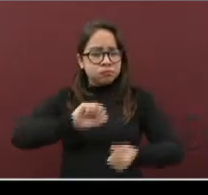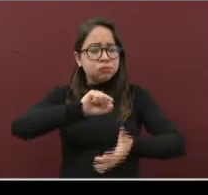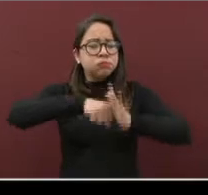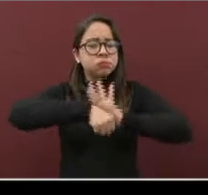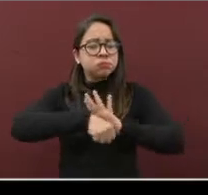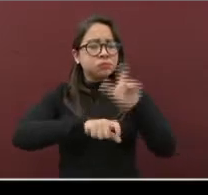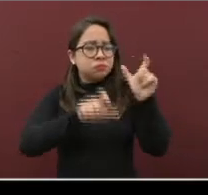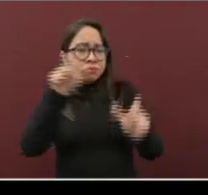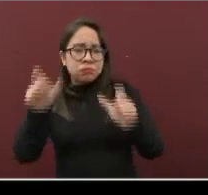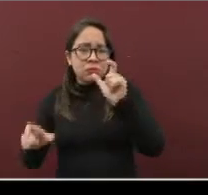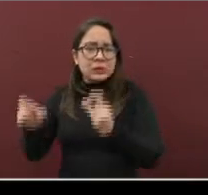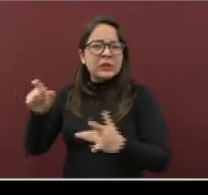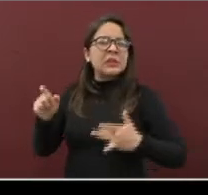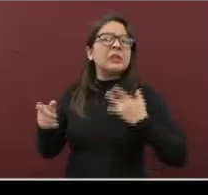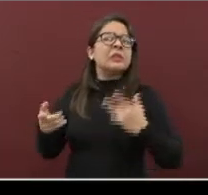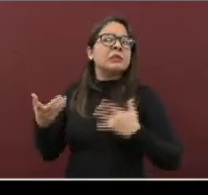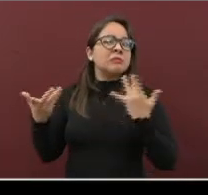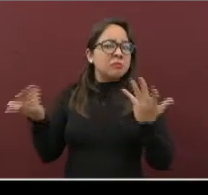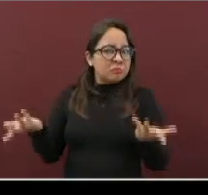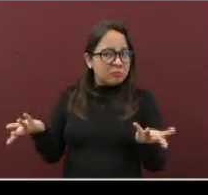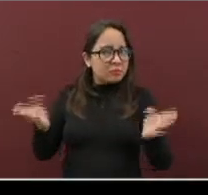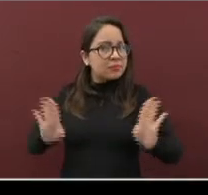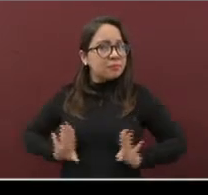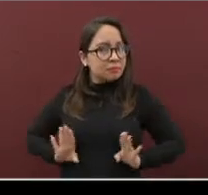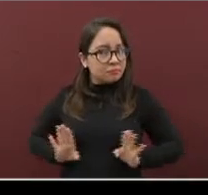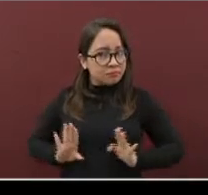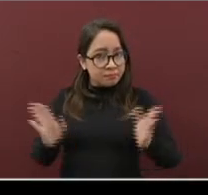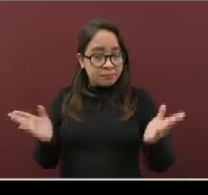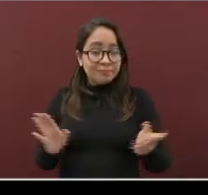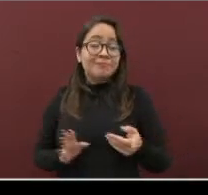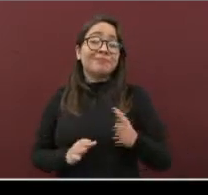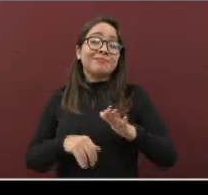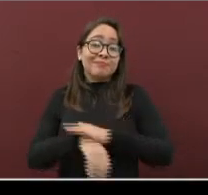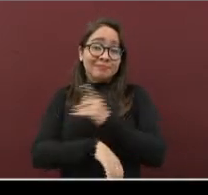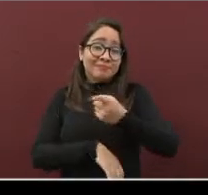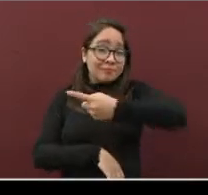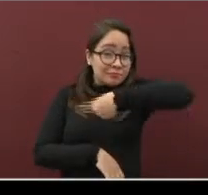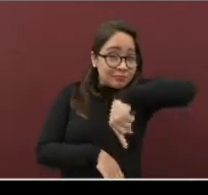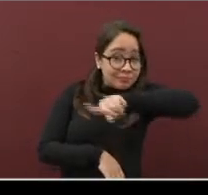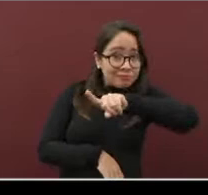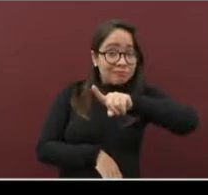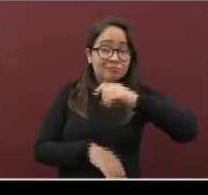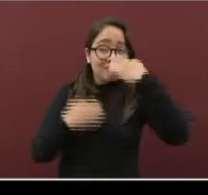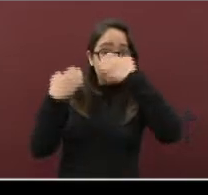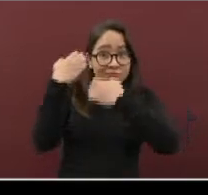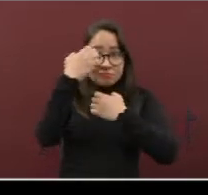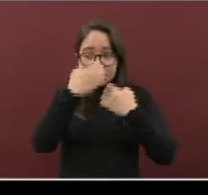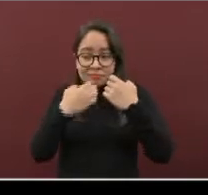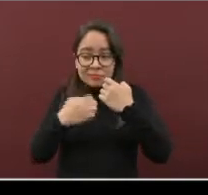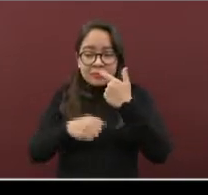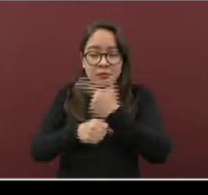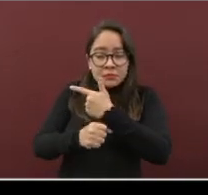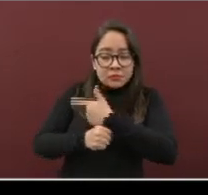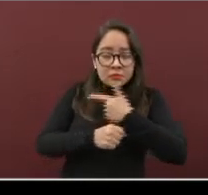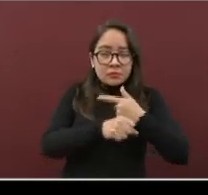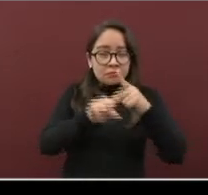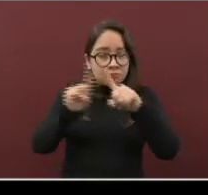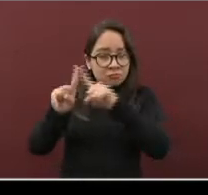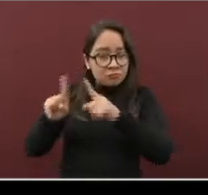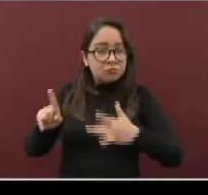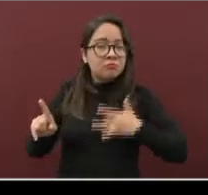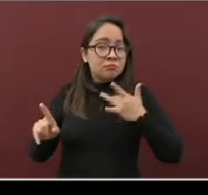personas con COVID-19. Ya que las manifestaciones clínicas están siendo muy variadas. Fíjense, puede